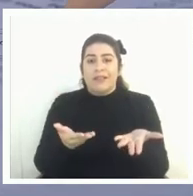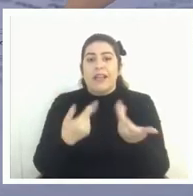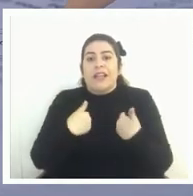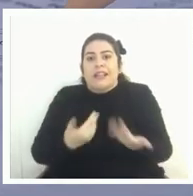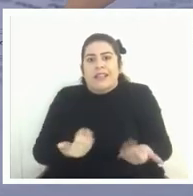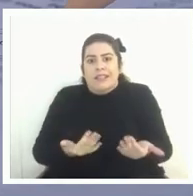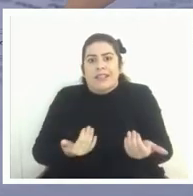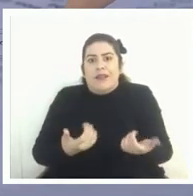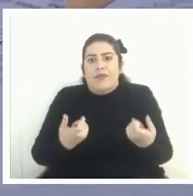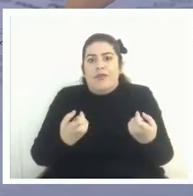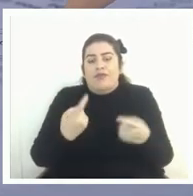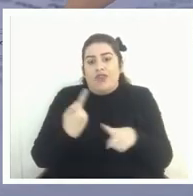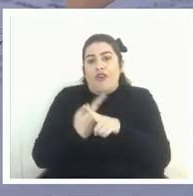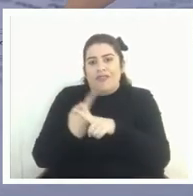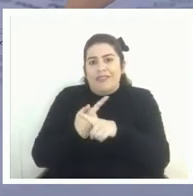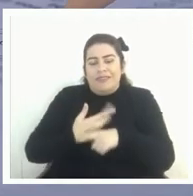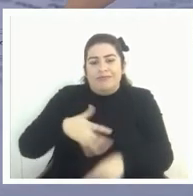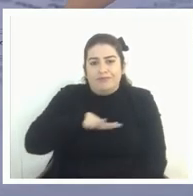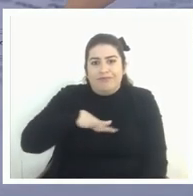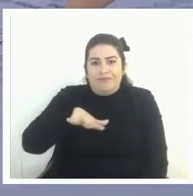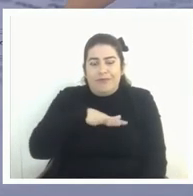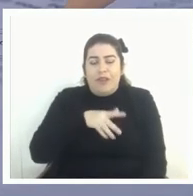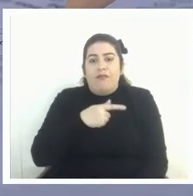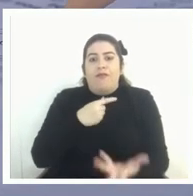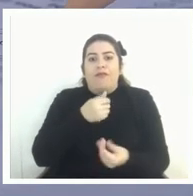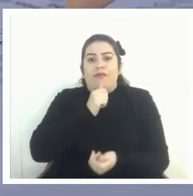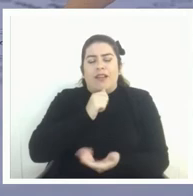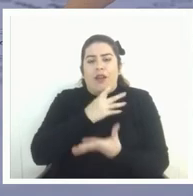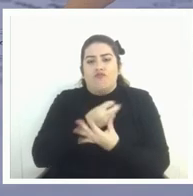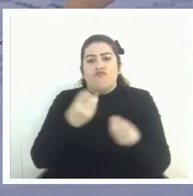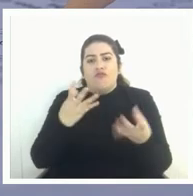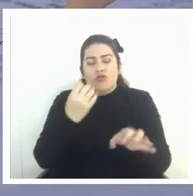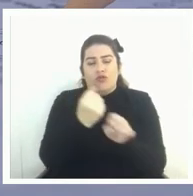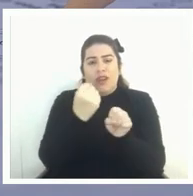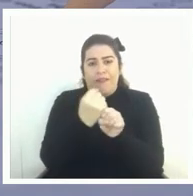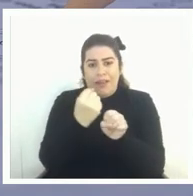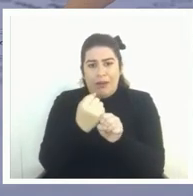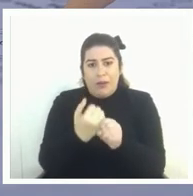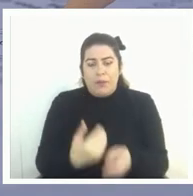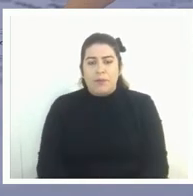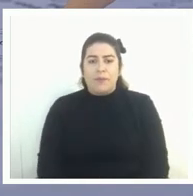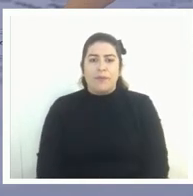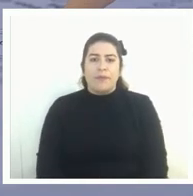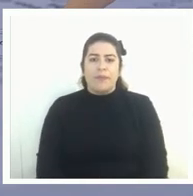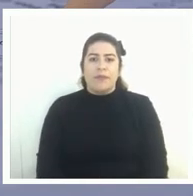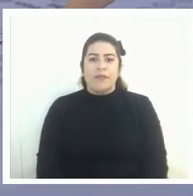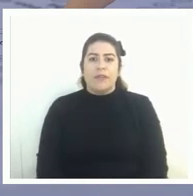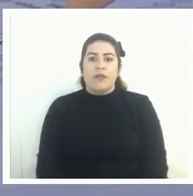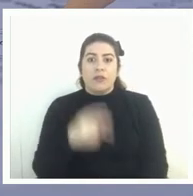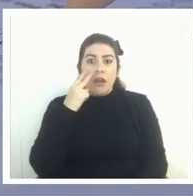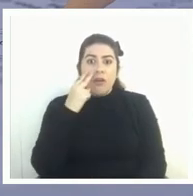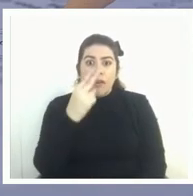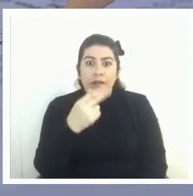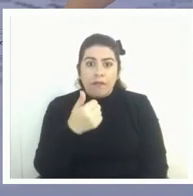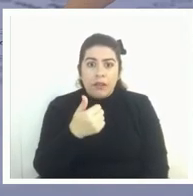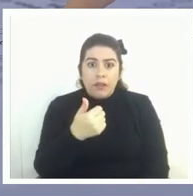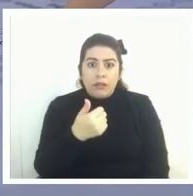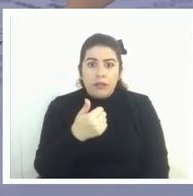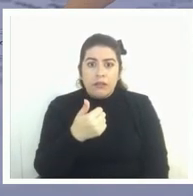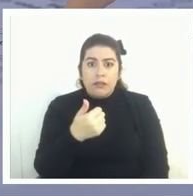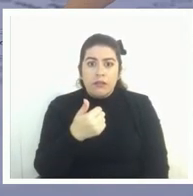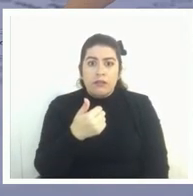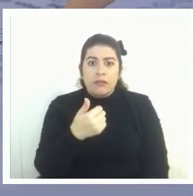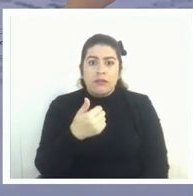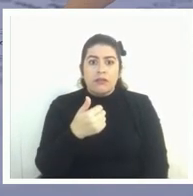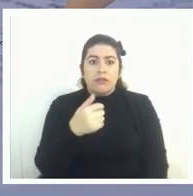discutir que falta mucho trabajo ahí que hacer ¿ustedes lo ven bien? porque yo veo una franja que cubre